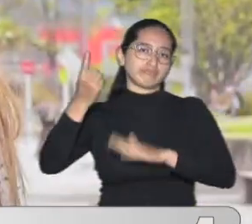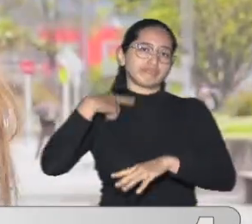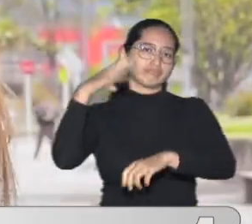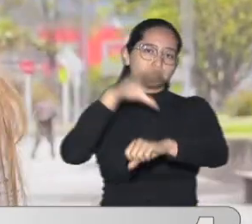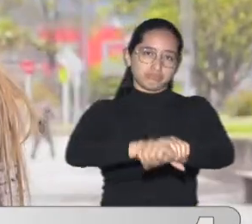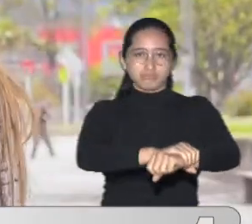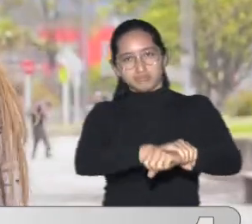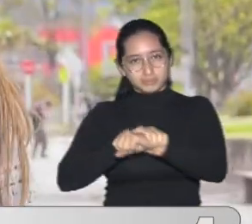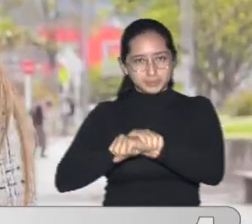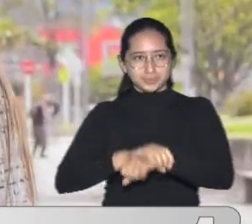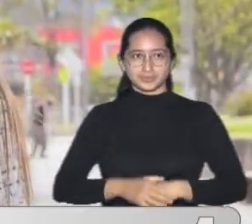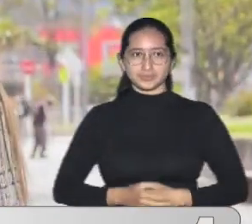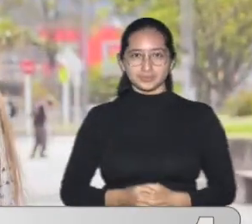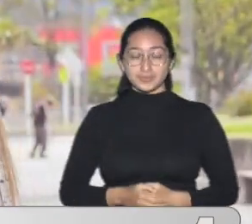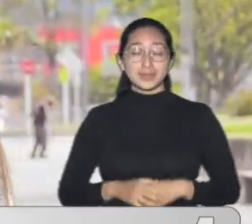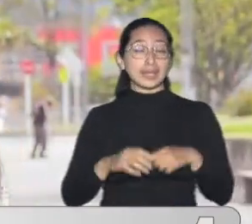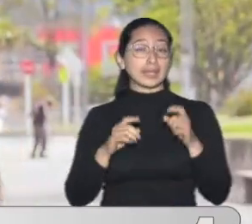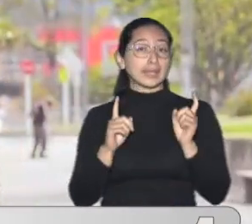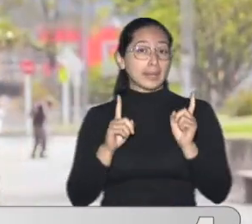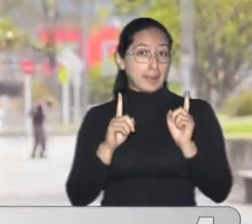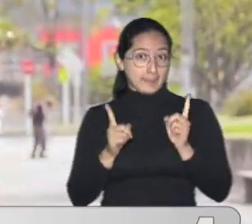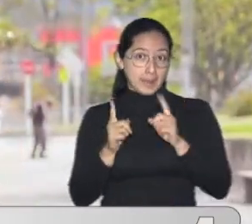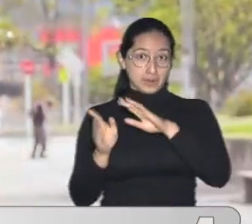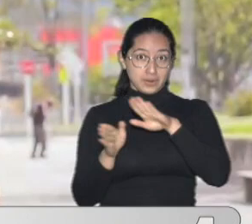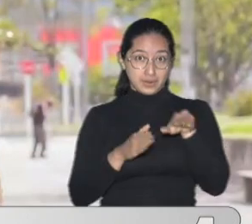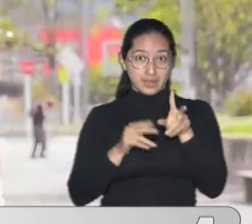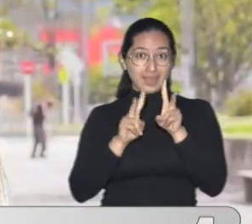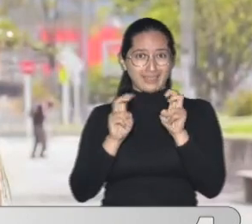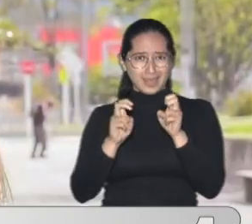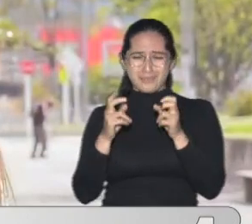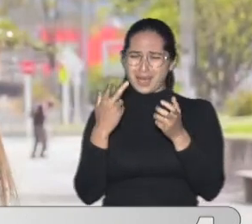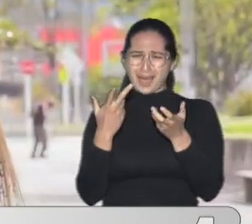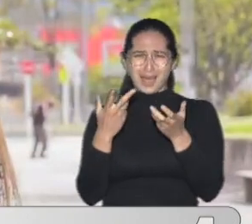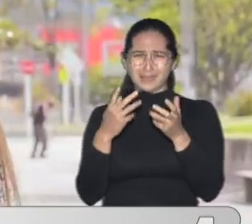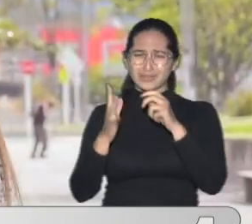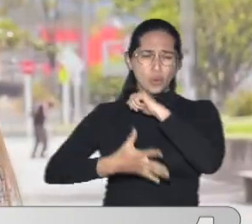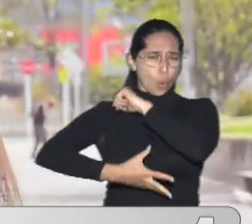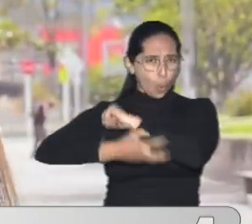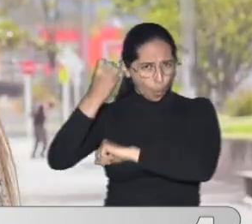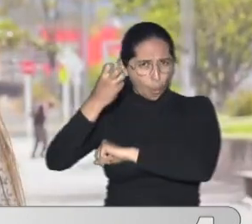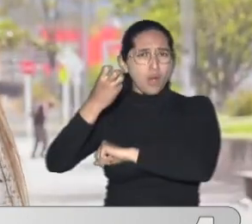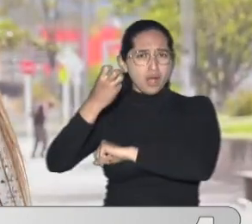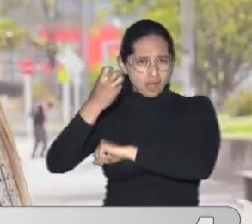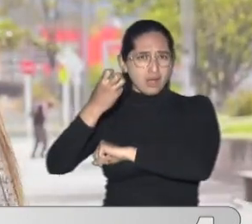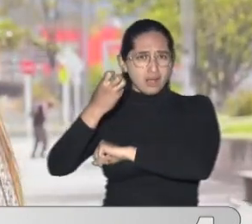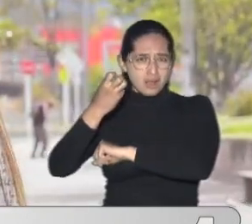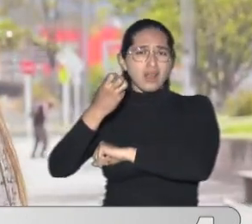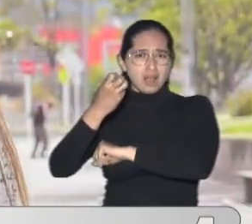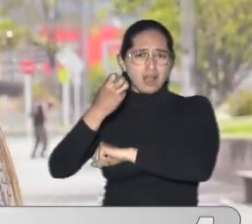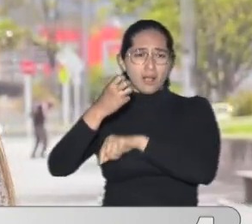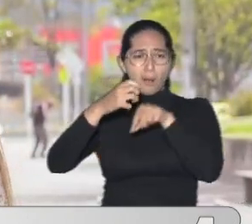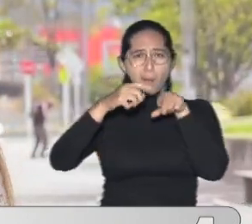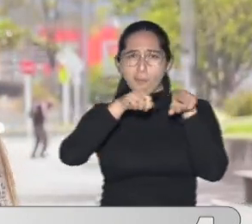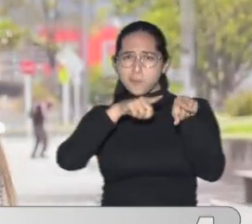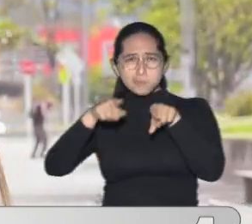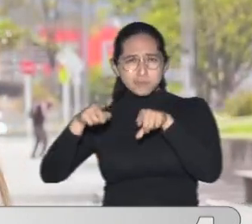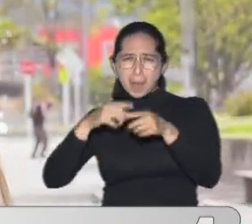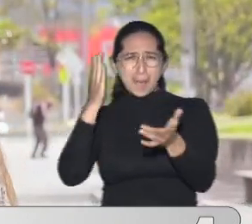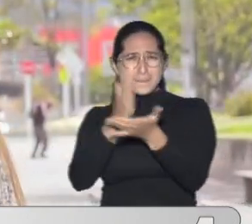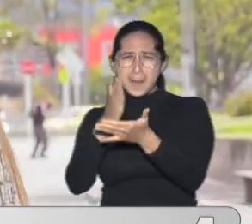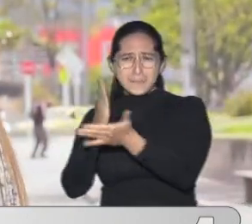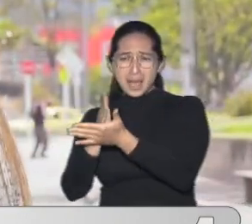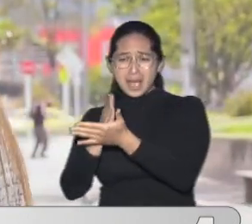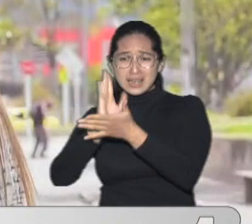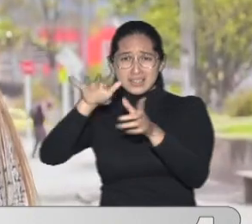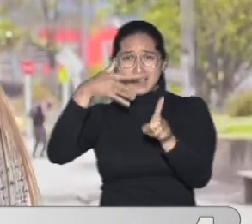Sin embargo lamentablemente los delitos por hurto o demás que se registran a los ciudadanos No son los únicos que